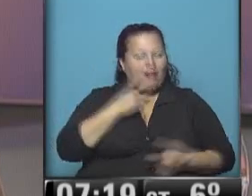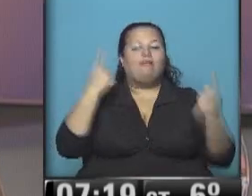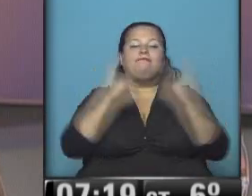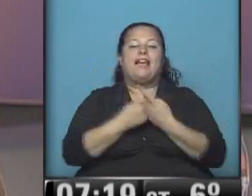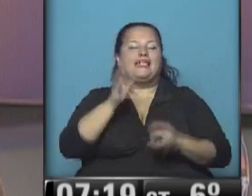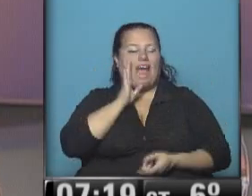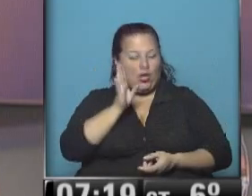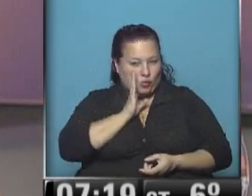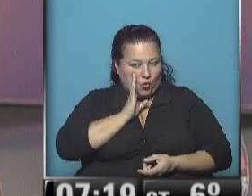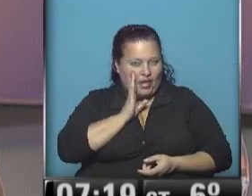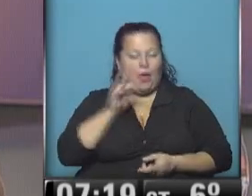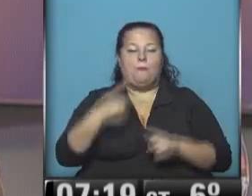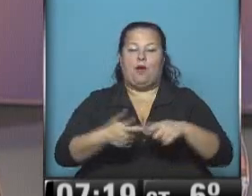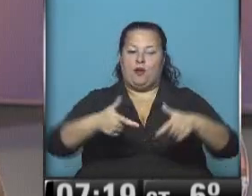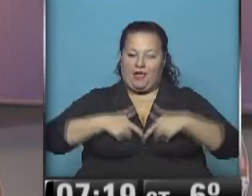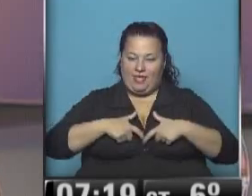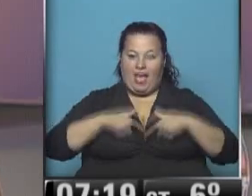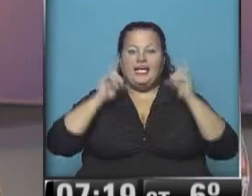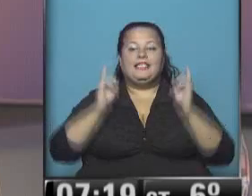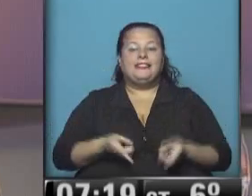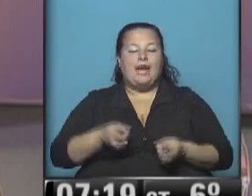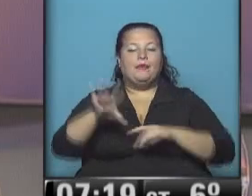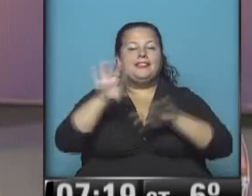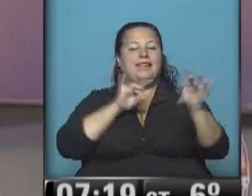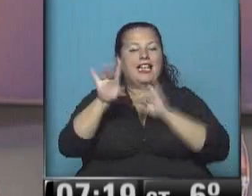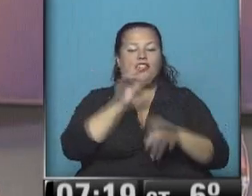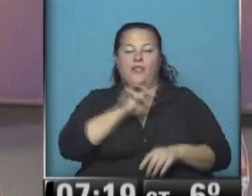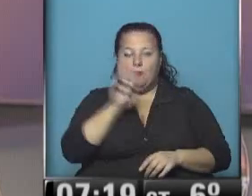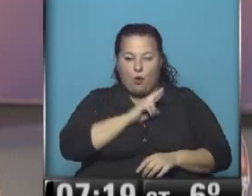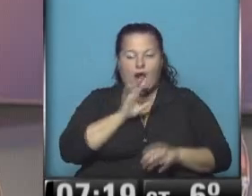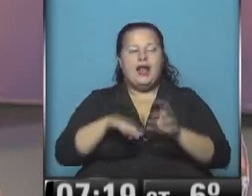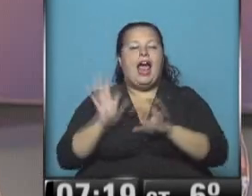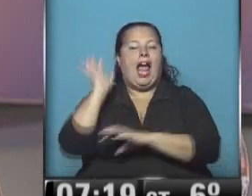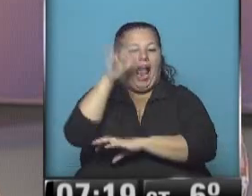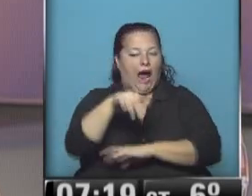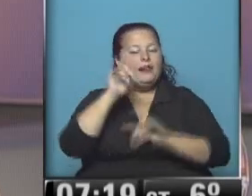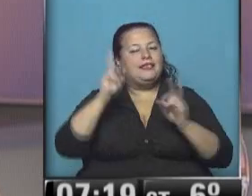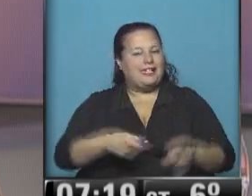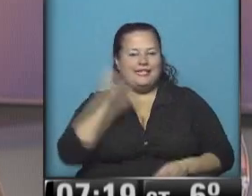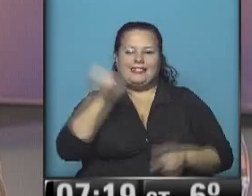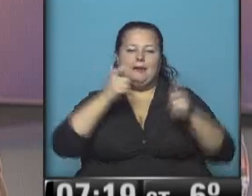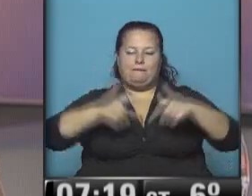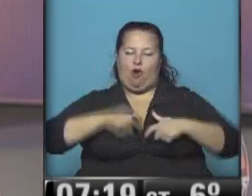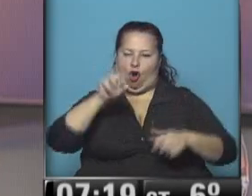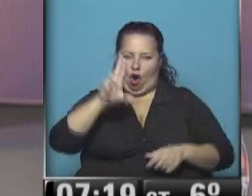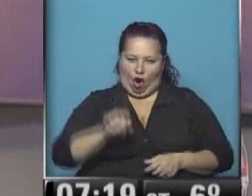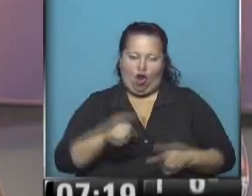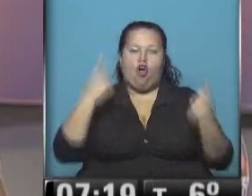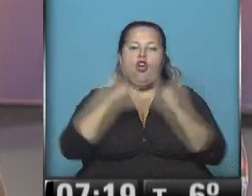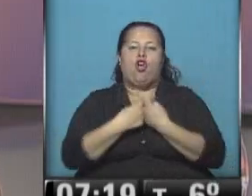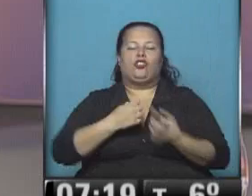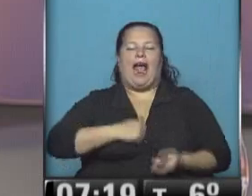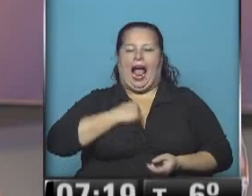Estados Unidos por esta medalla y también el seleccionado femenino de Jambal, también va por la amenaza de oro ante